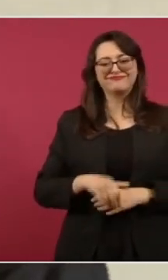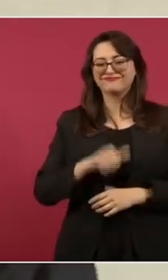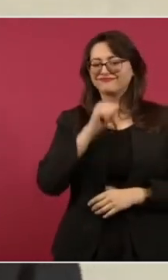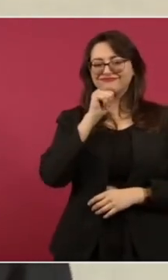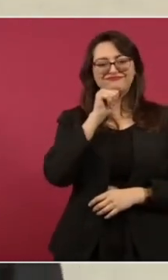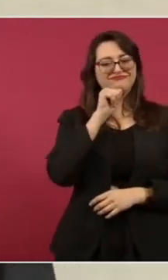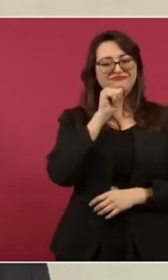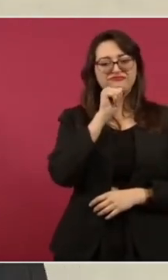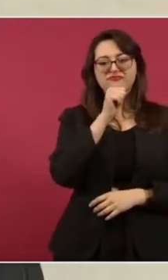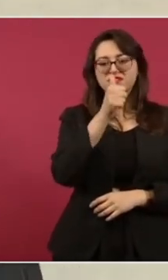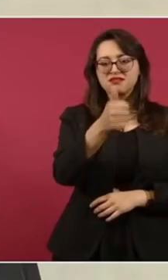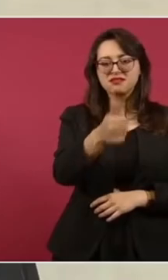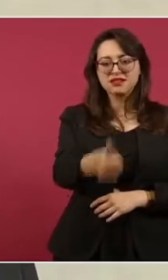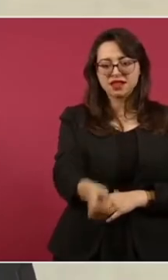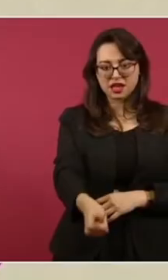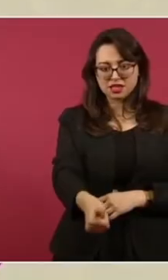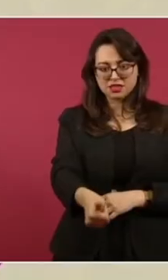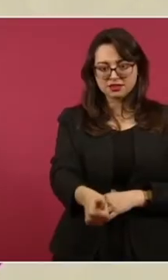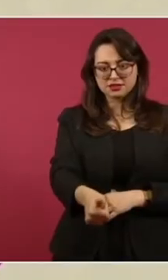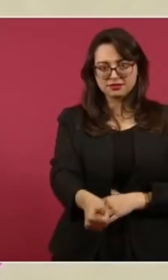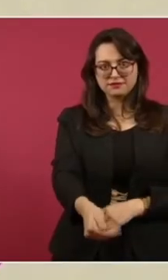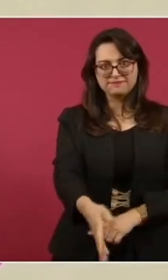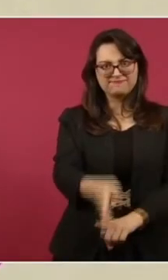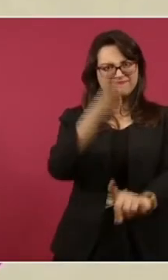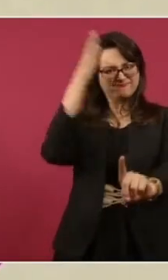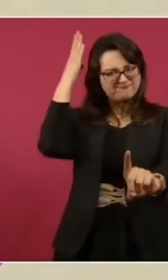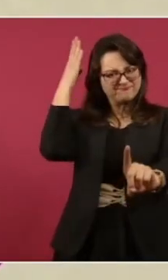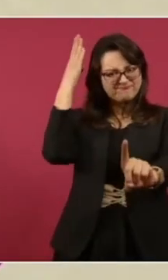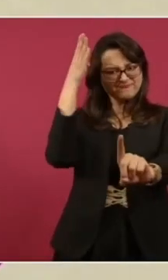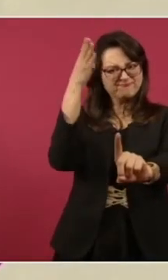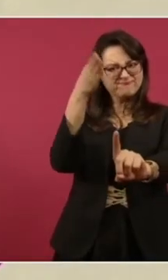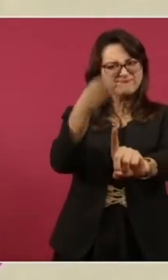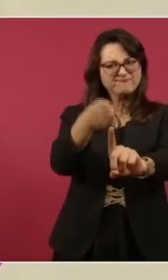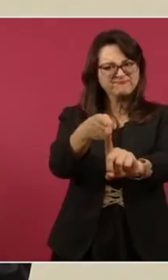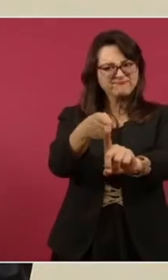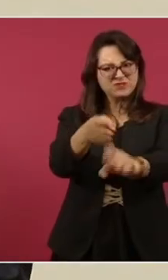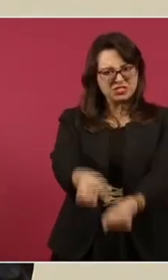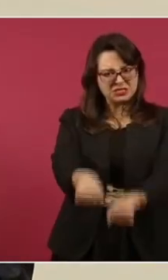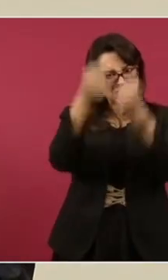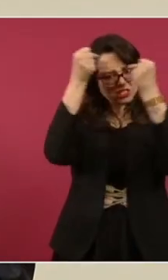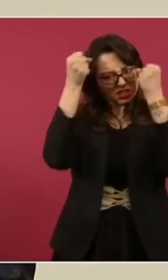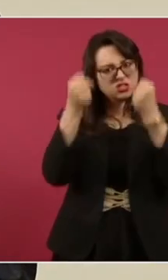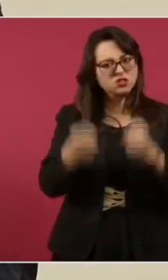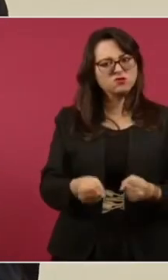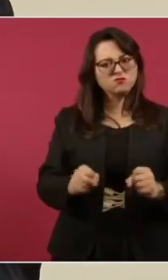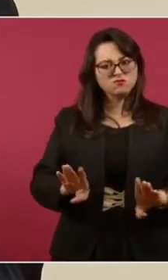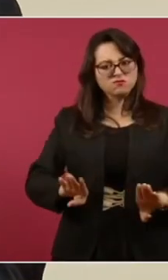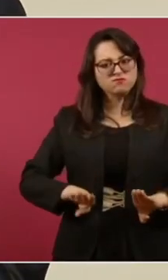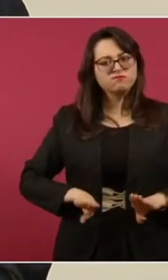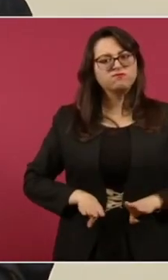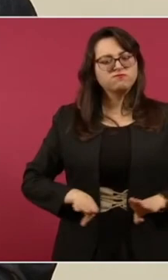sigamos anclados en nuestros principios,